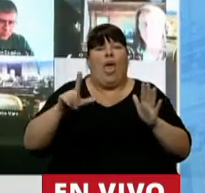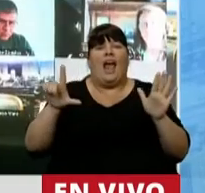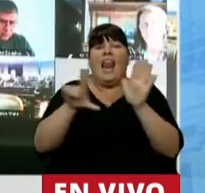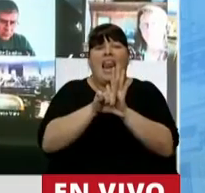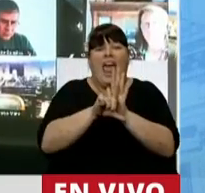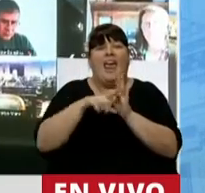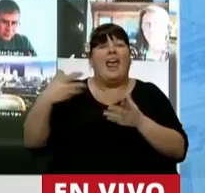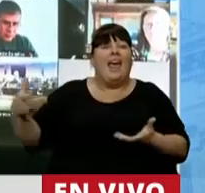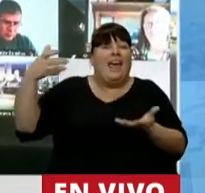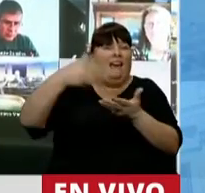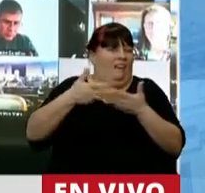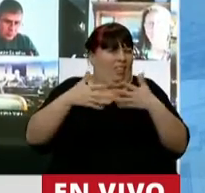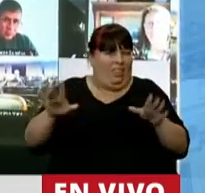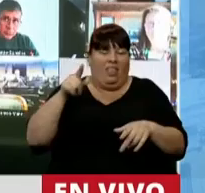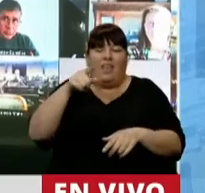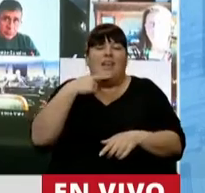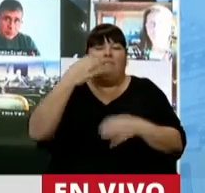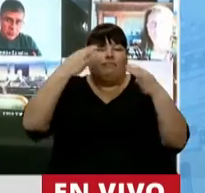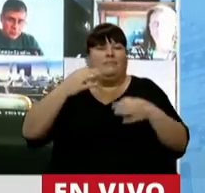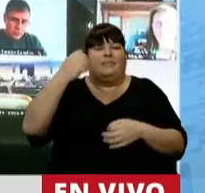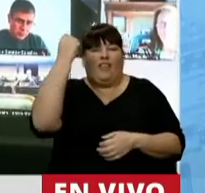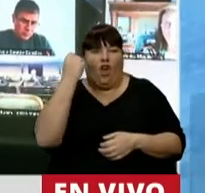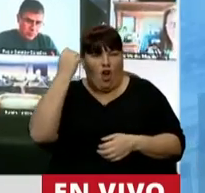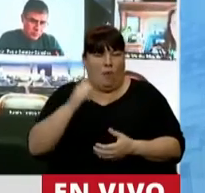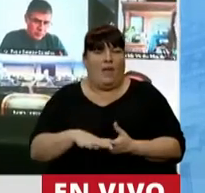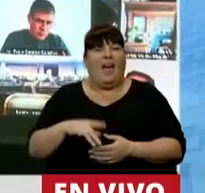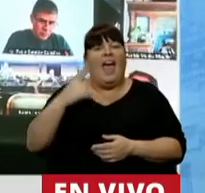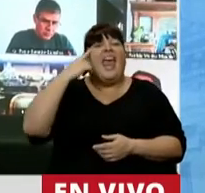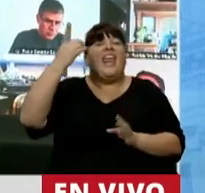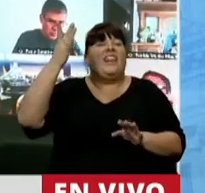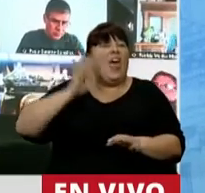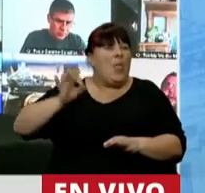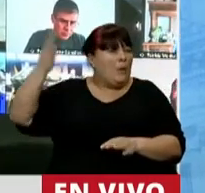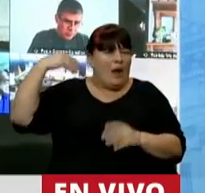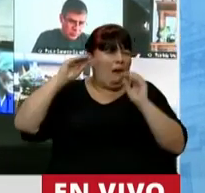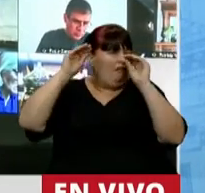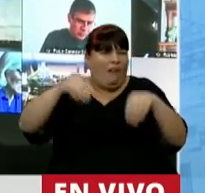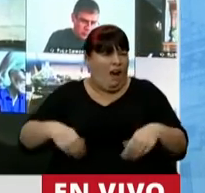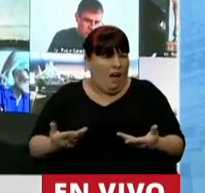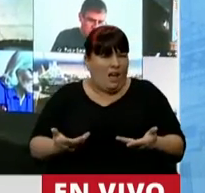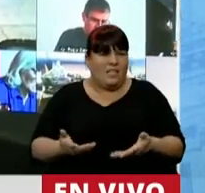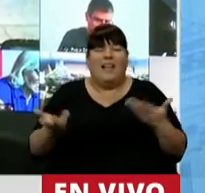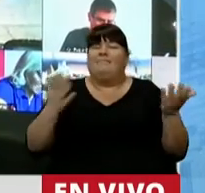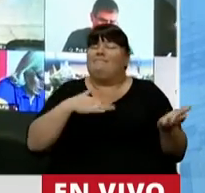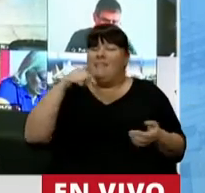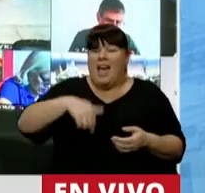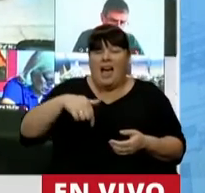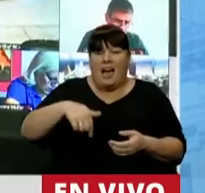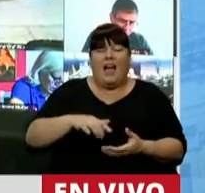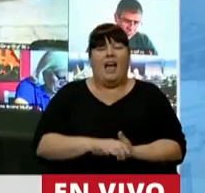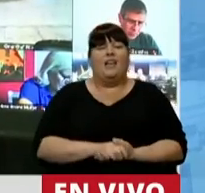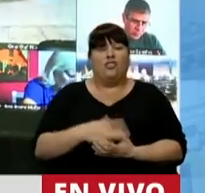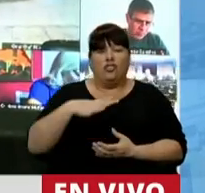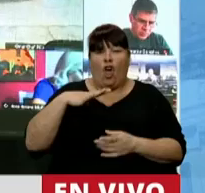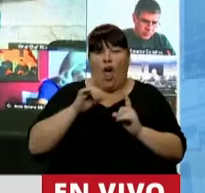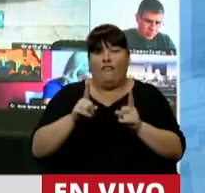que espanta al capital de riesgo, ese noble de la economía. Ideas viejas y fracasadas, desgraciadamente acá aún